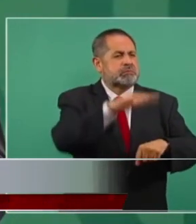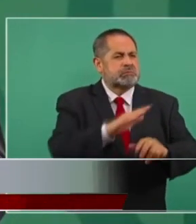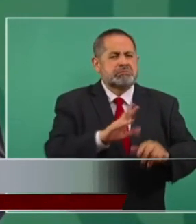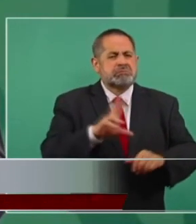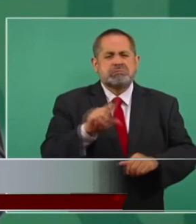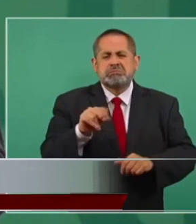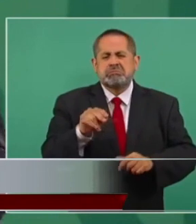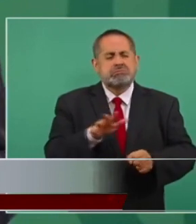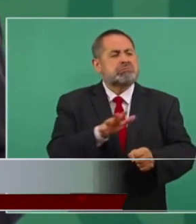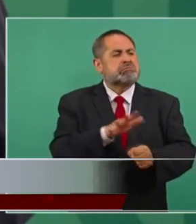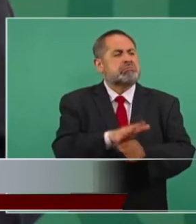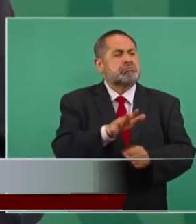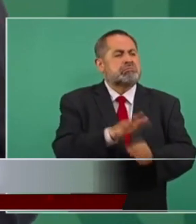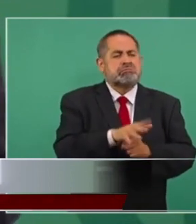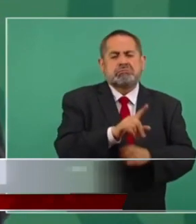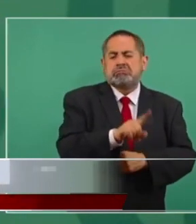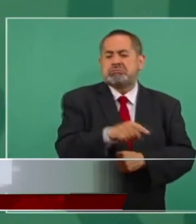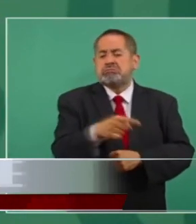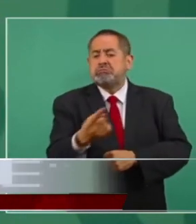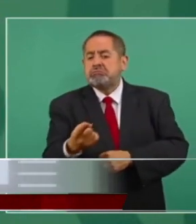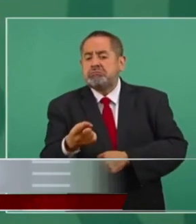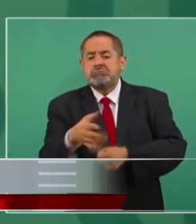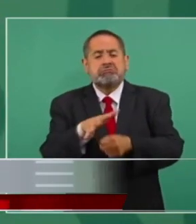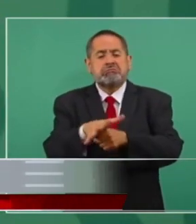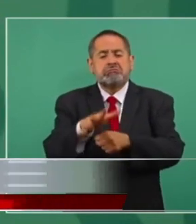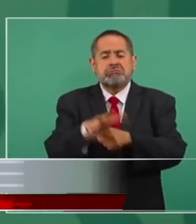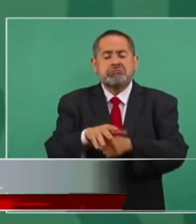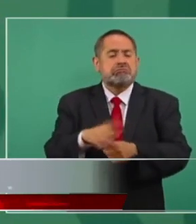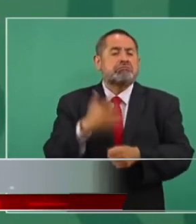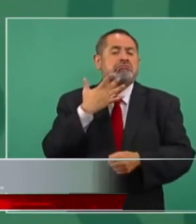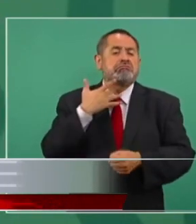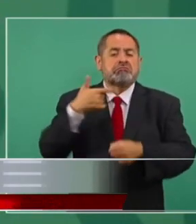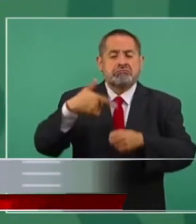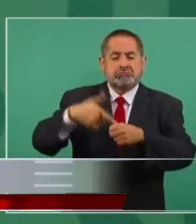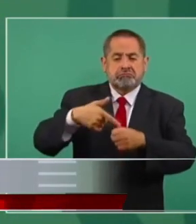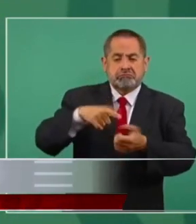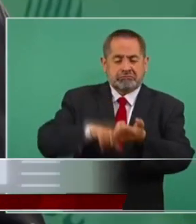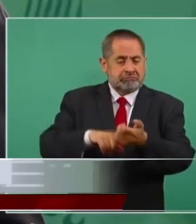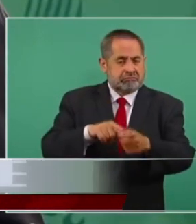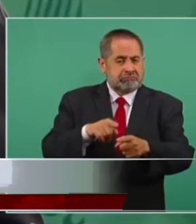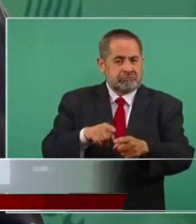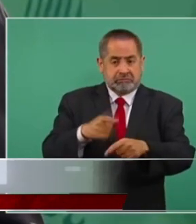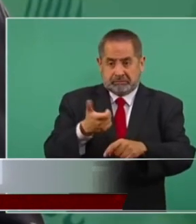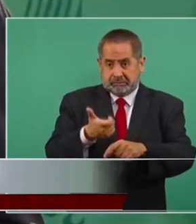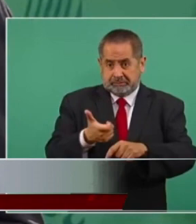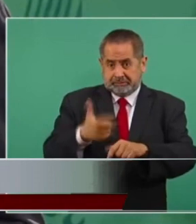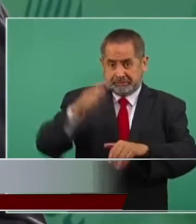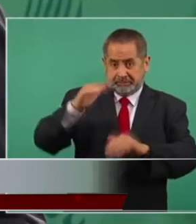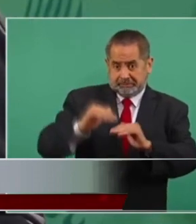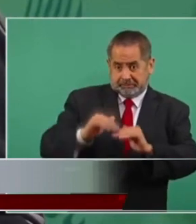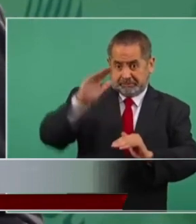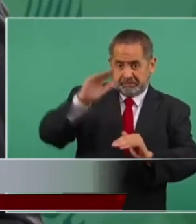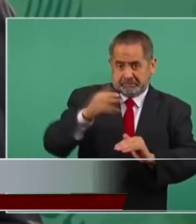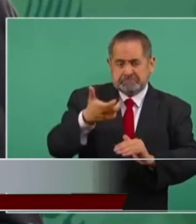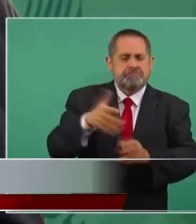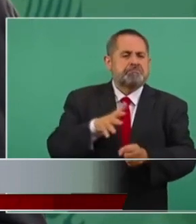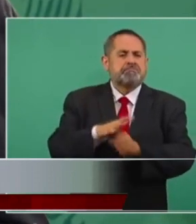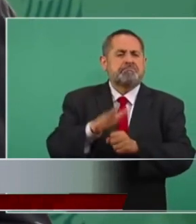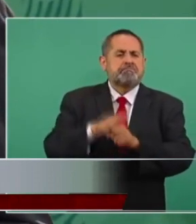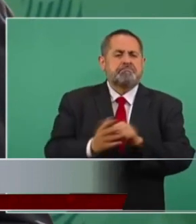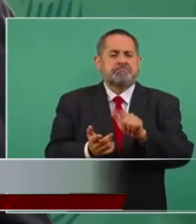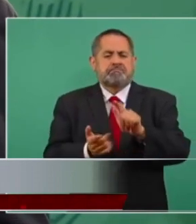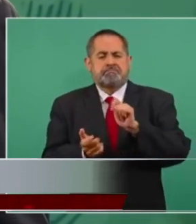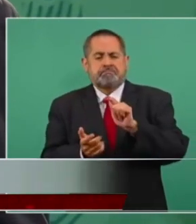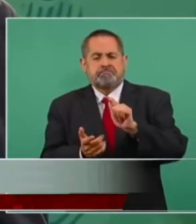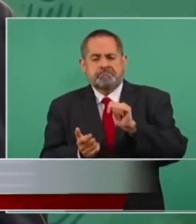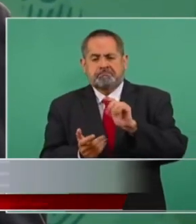mejor aumenten el precio de las gasolinas y así el